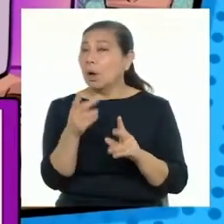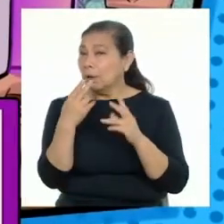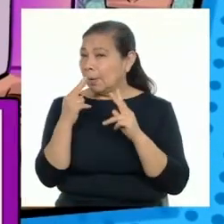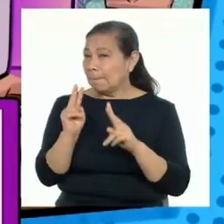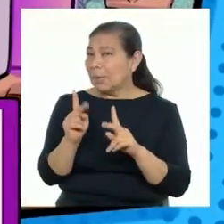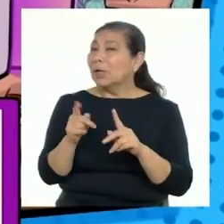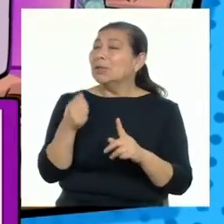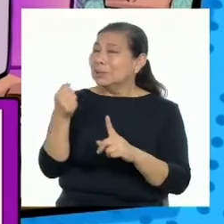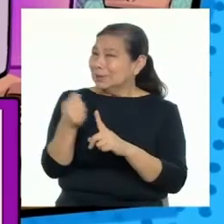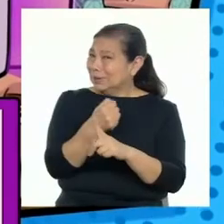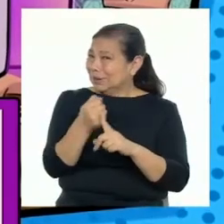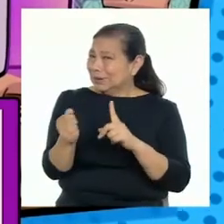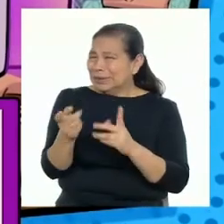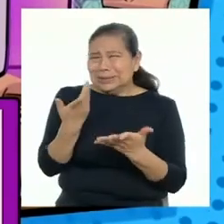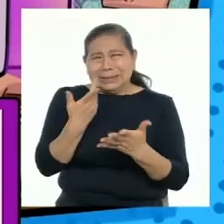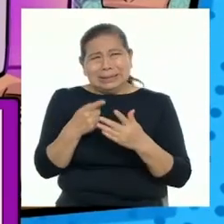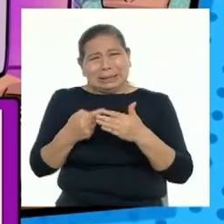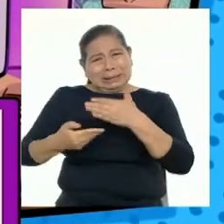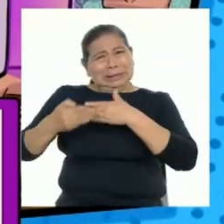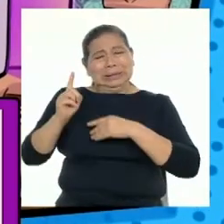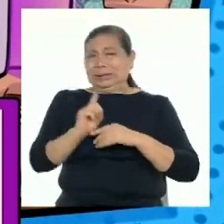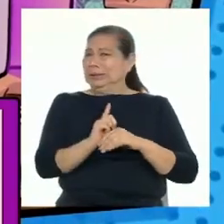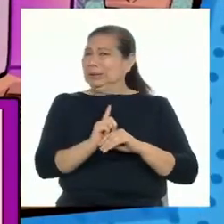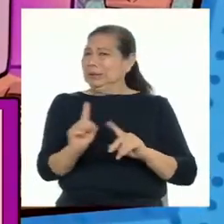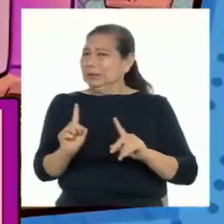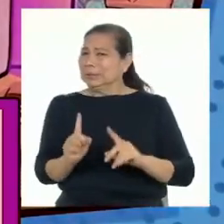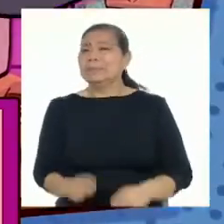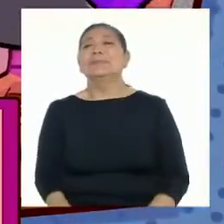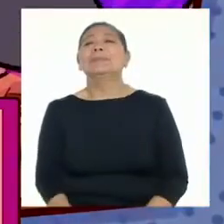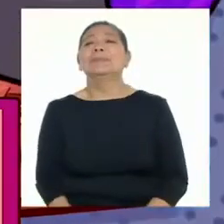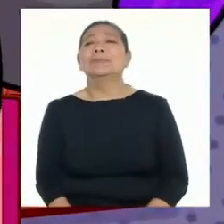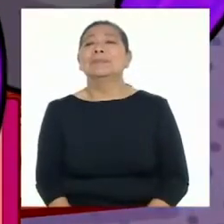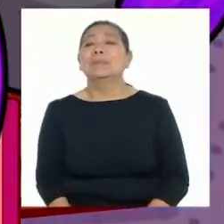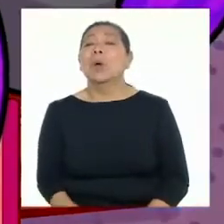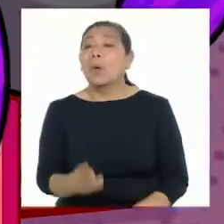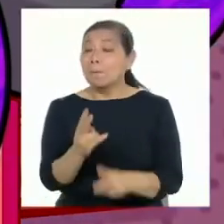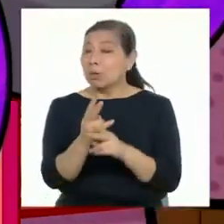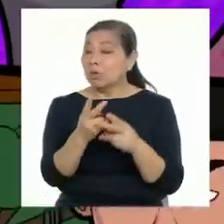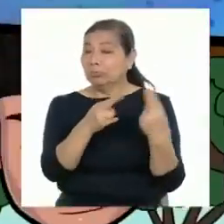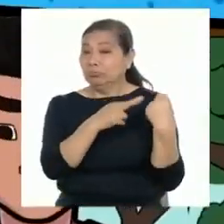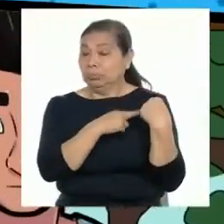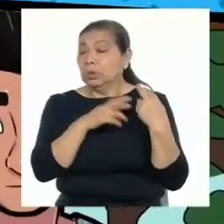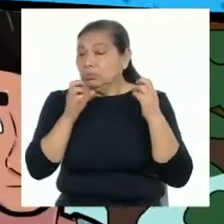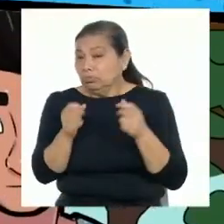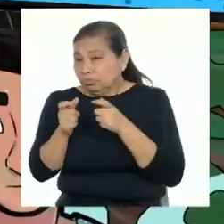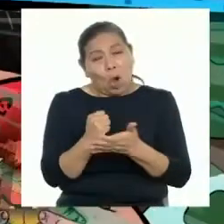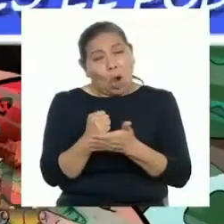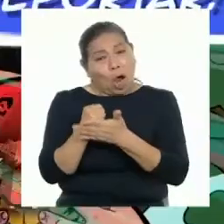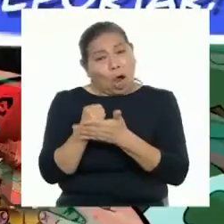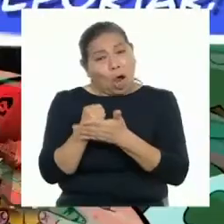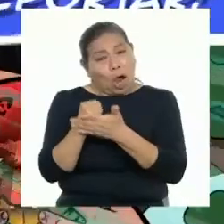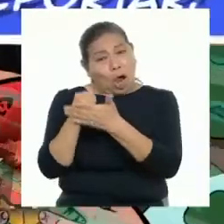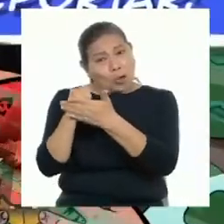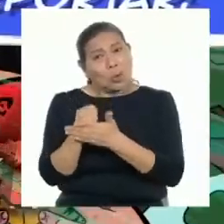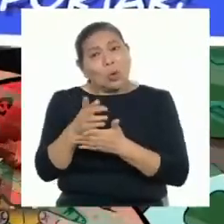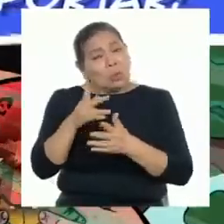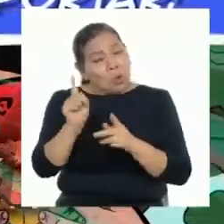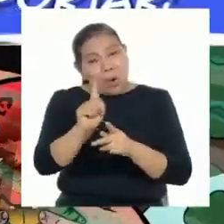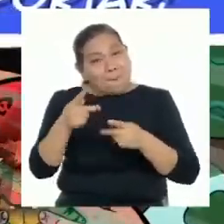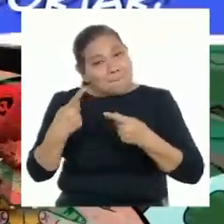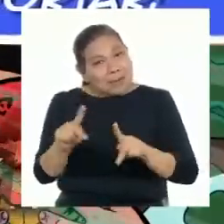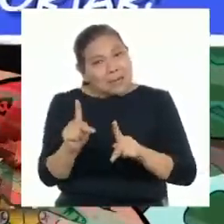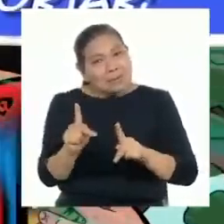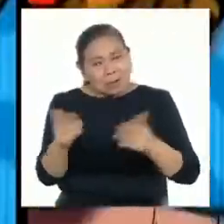violencia escolar nos quiere hacer retroceder. Y la Brigada Sí Se Ve, con tu ayuda, no nos permitirá.